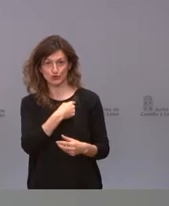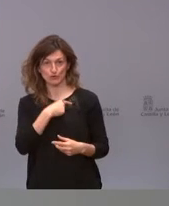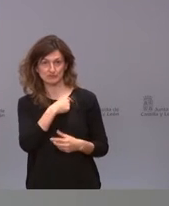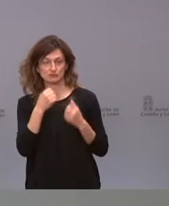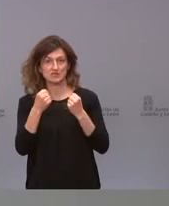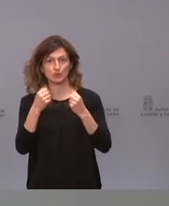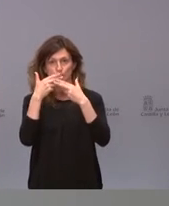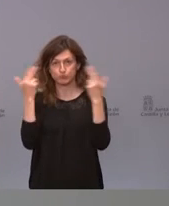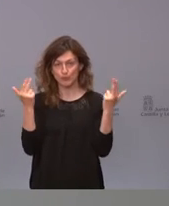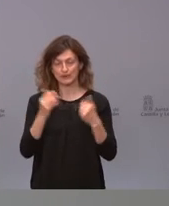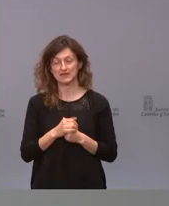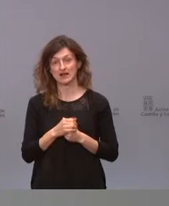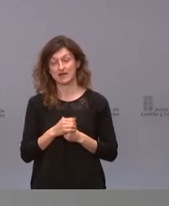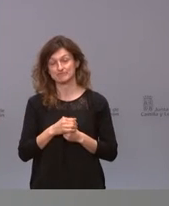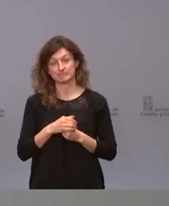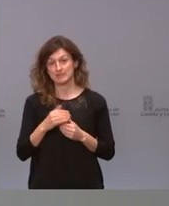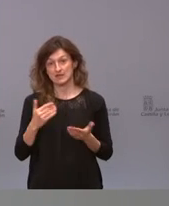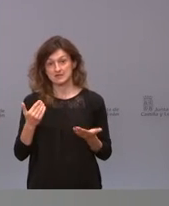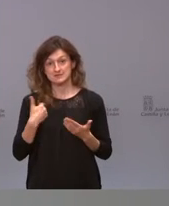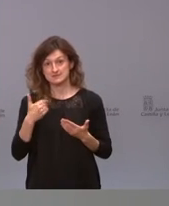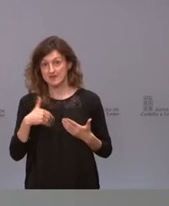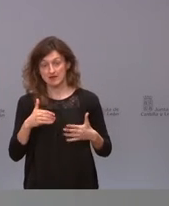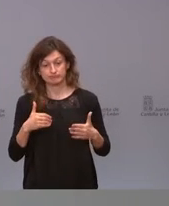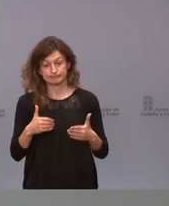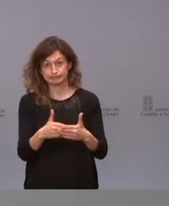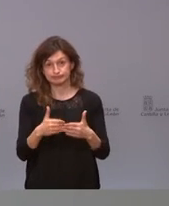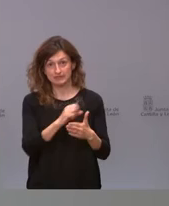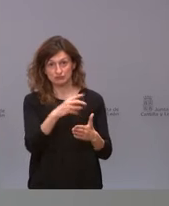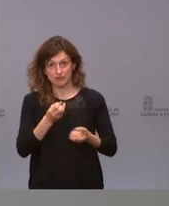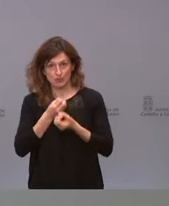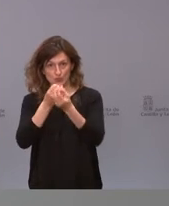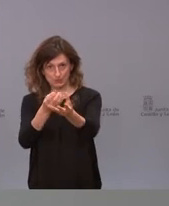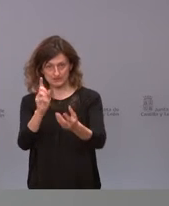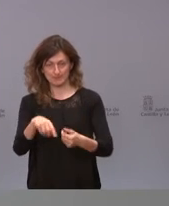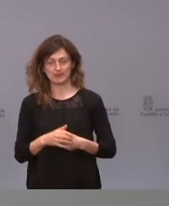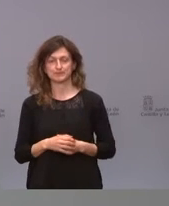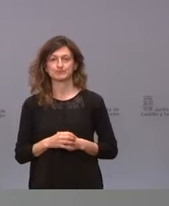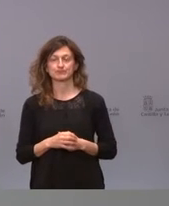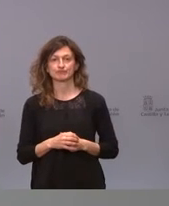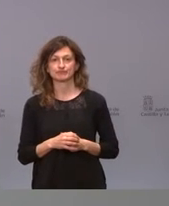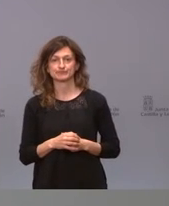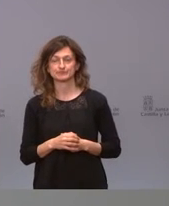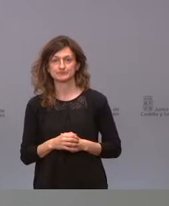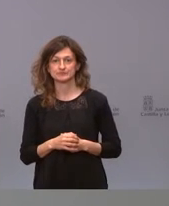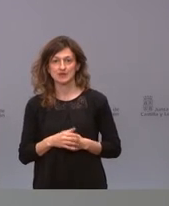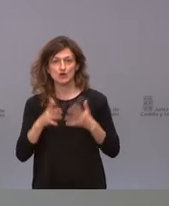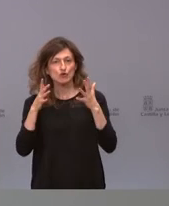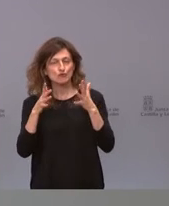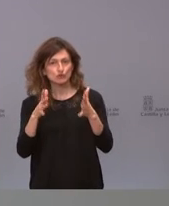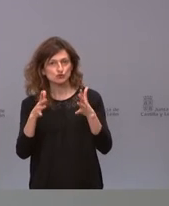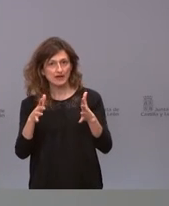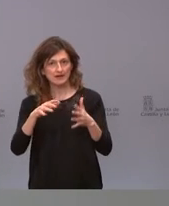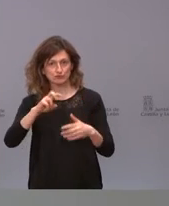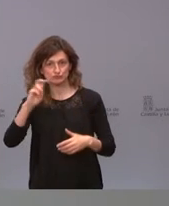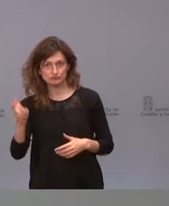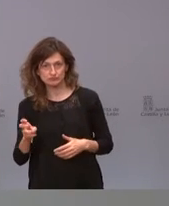Salud Pública y que comunicaremos cuando den los resultados. También se solicitó por parte de varios consejeros y desde luego